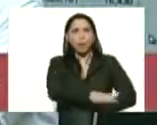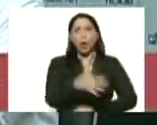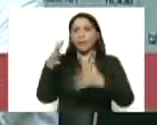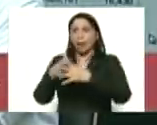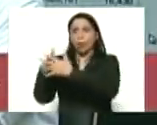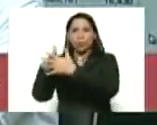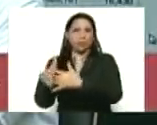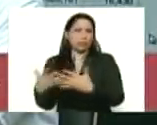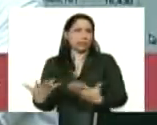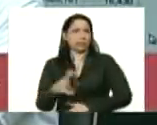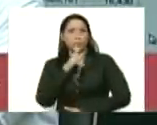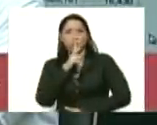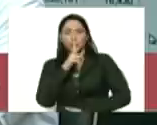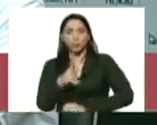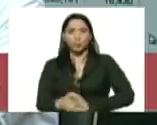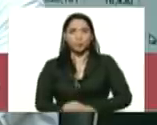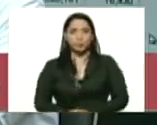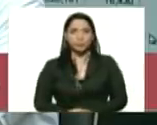Norteamérica.